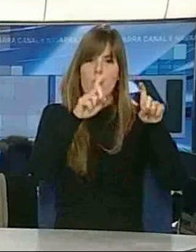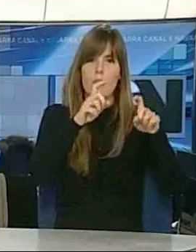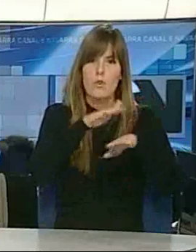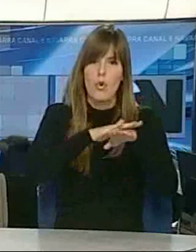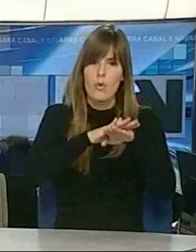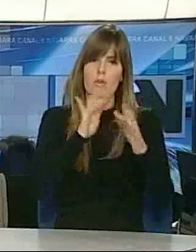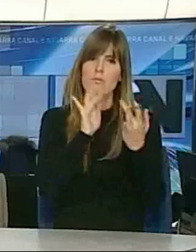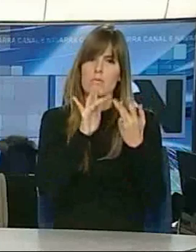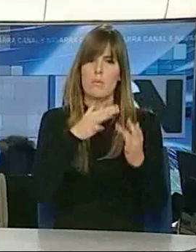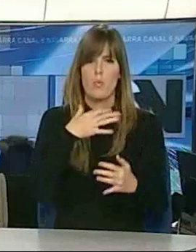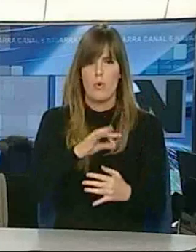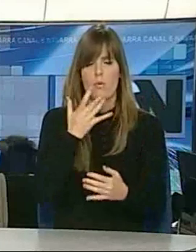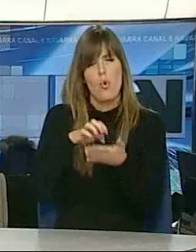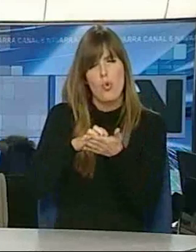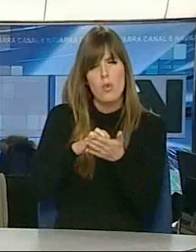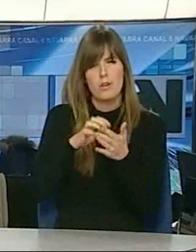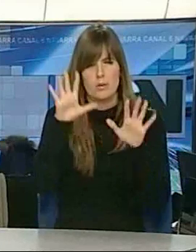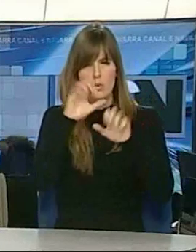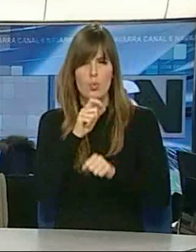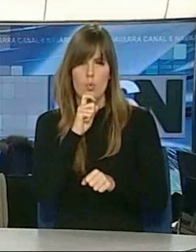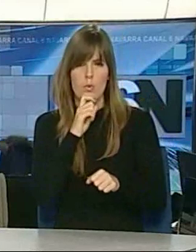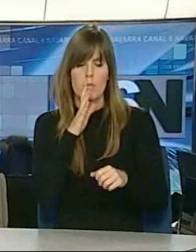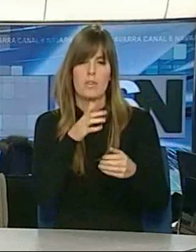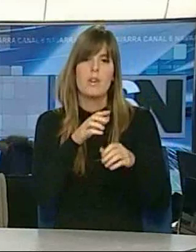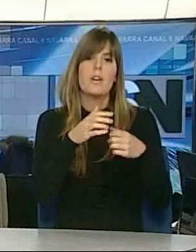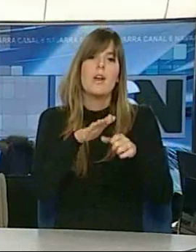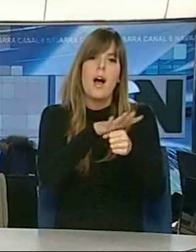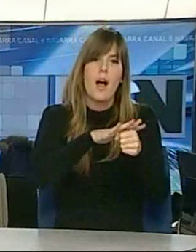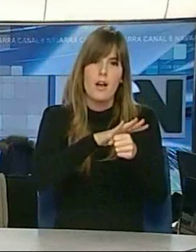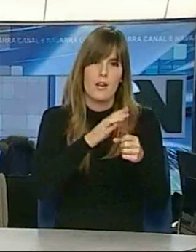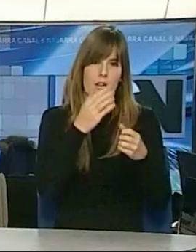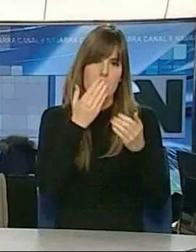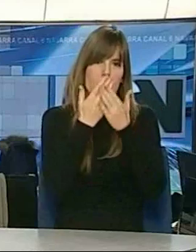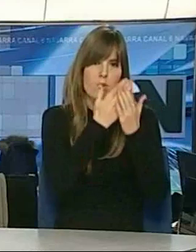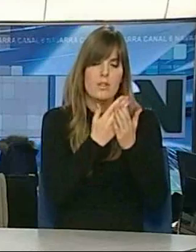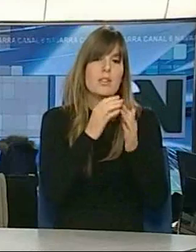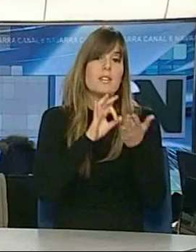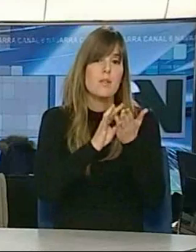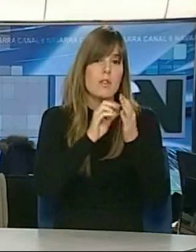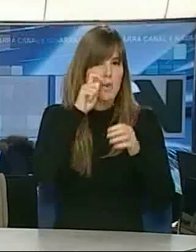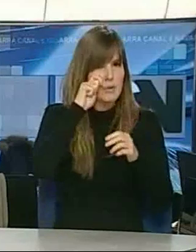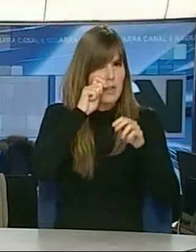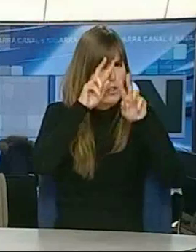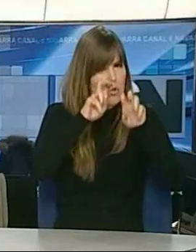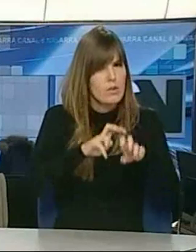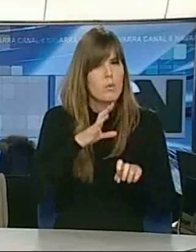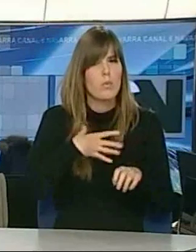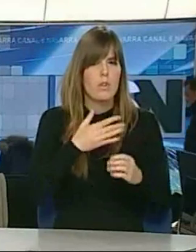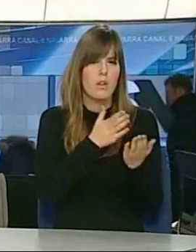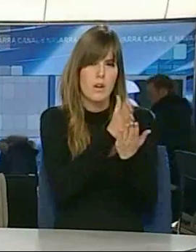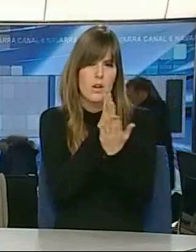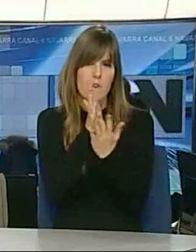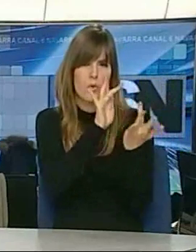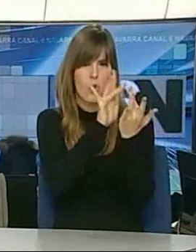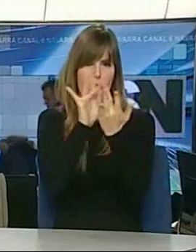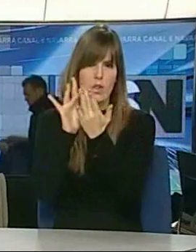para solventar sus dudas a través del área de escolarización del servicio de inspección educativa con diversos cauces de